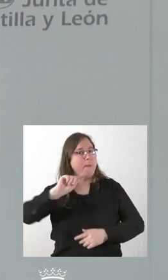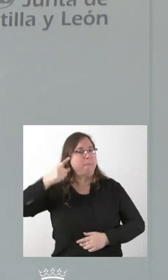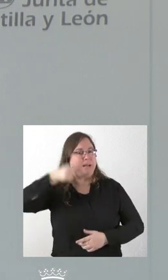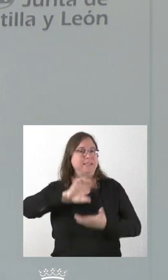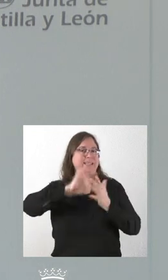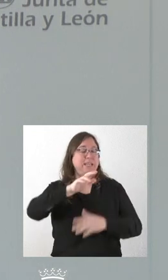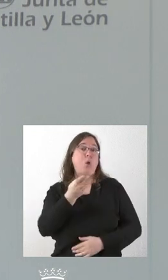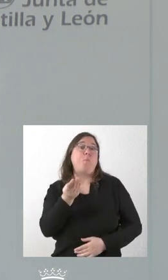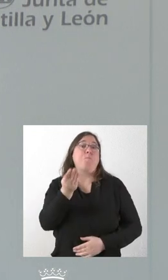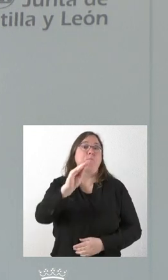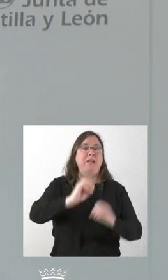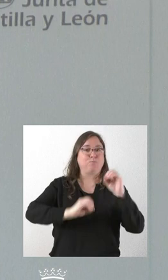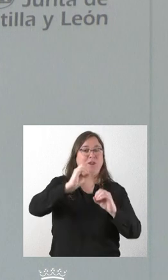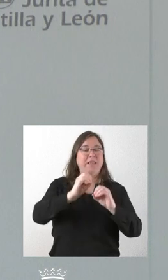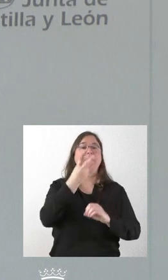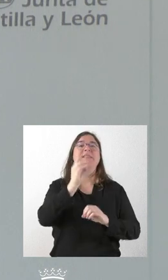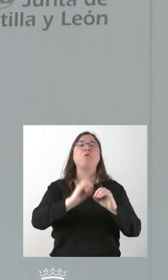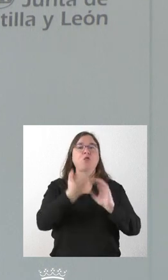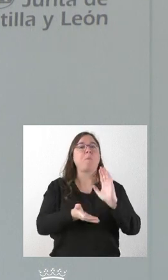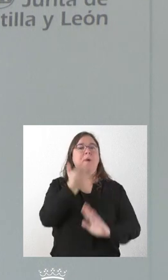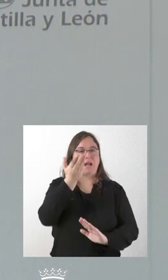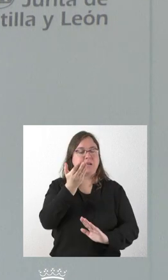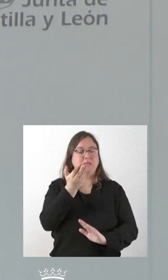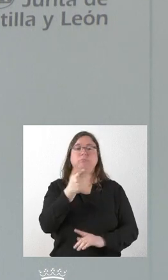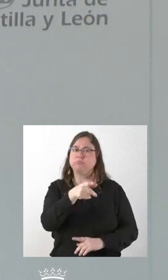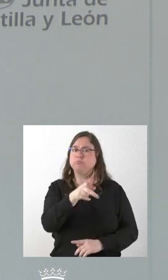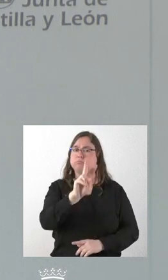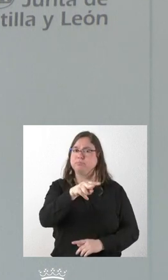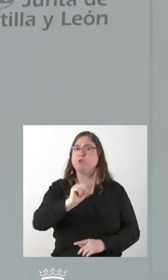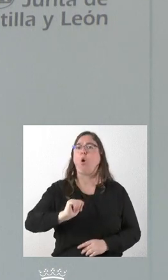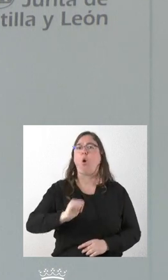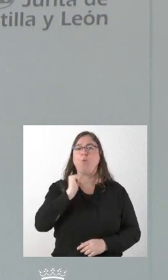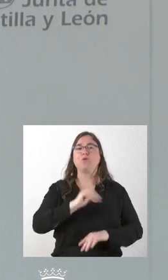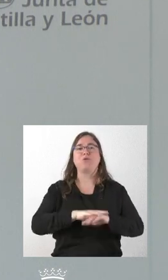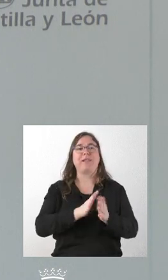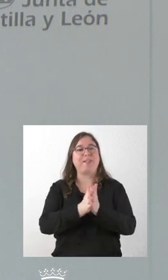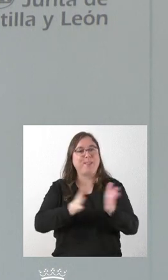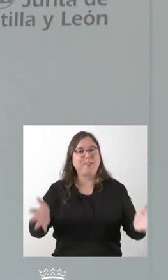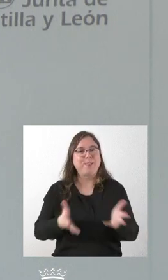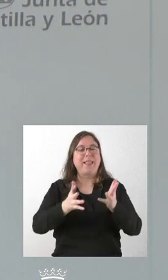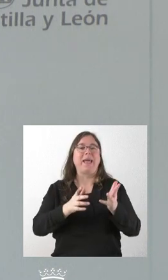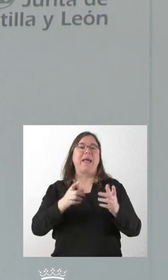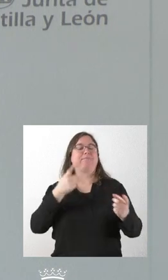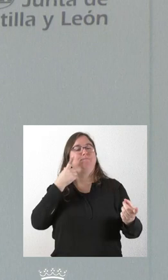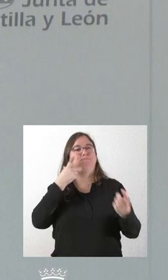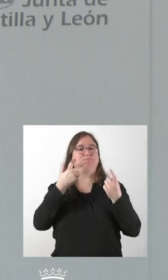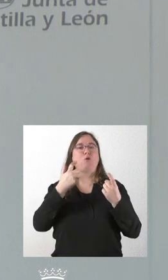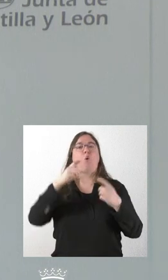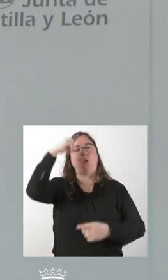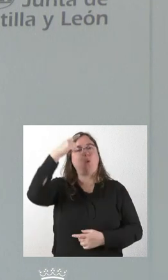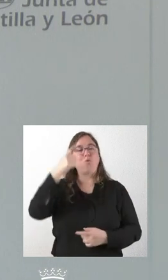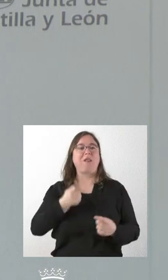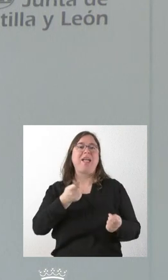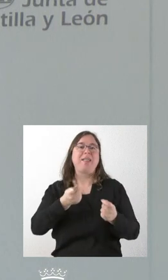20%. Creemos que una oportunidad puede ser, sin lugar a dudas, el fomento de las actividades en el territorio que generen actividad, que